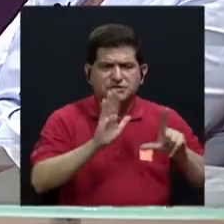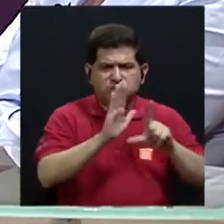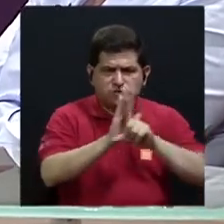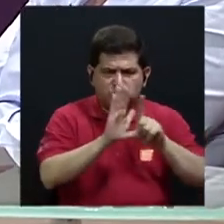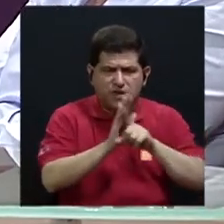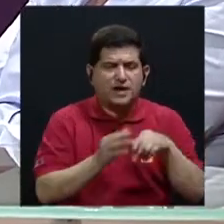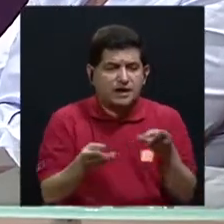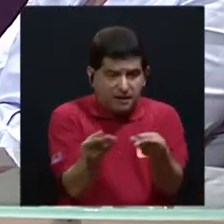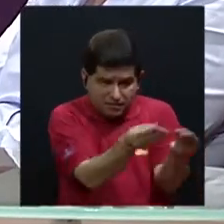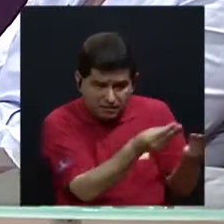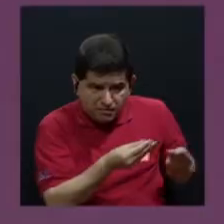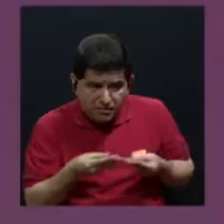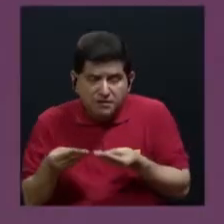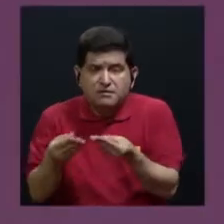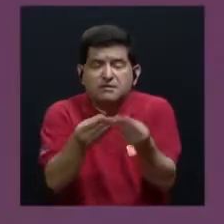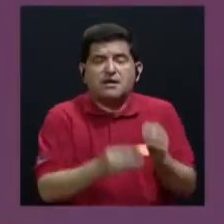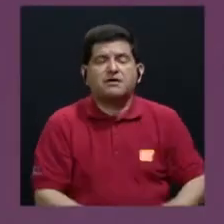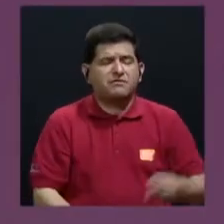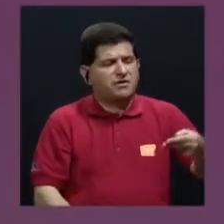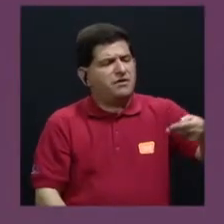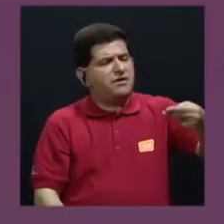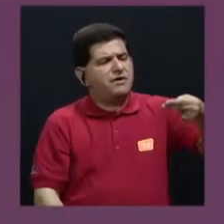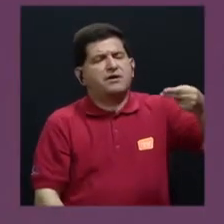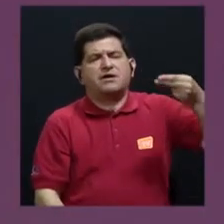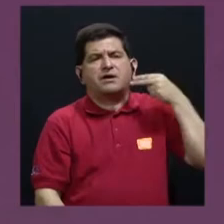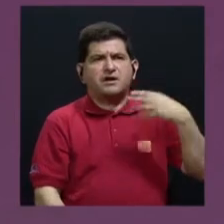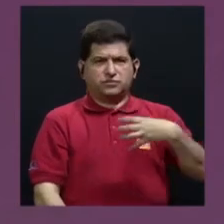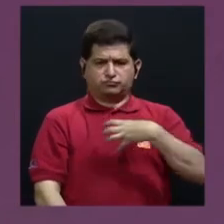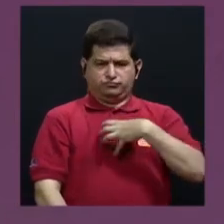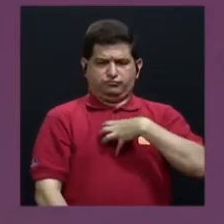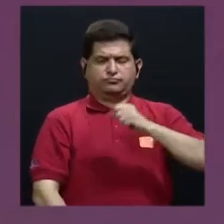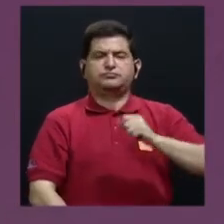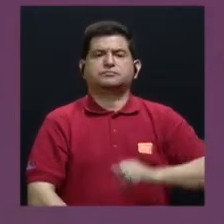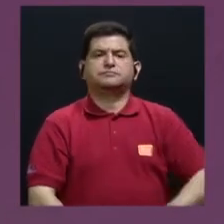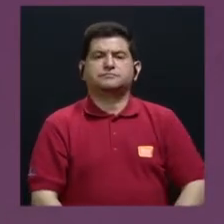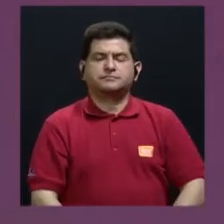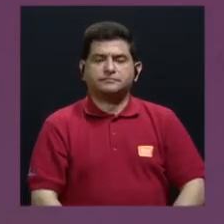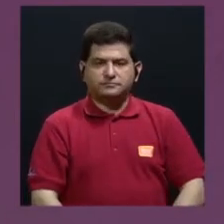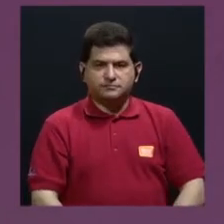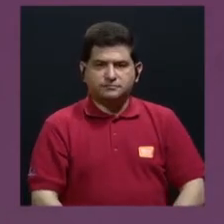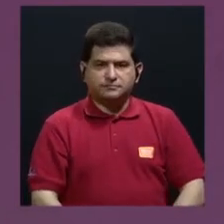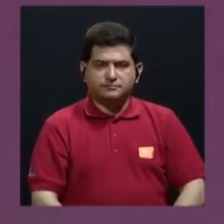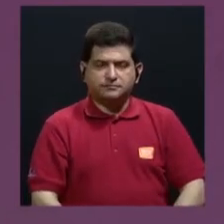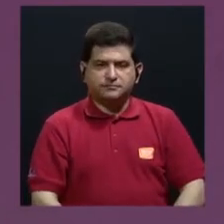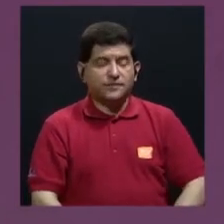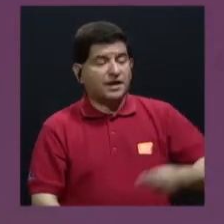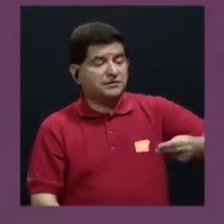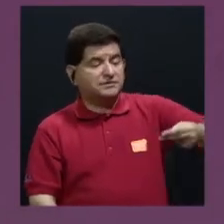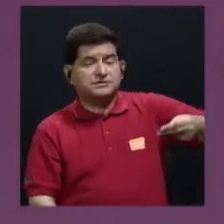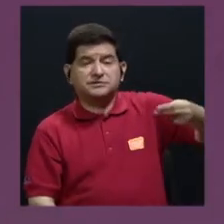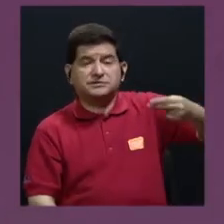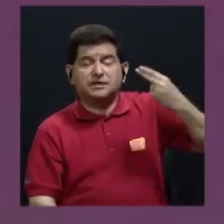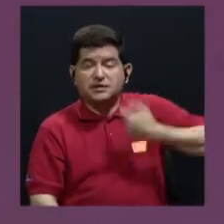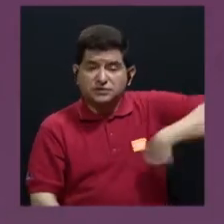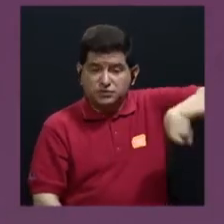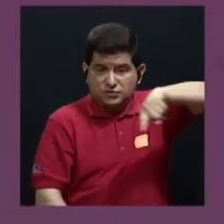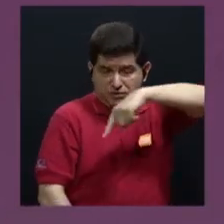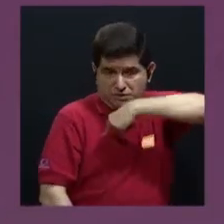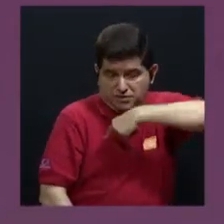que históricamente les pertenece. La historia nos